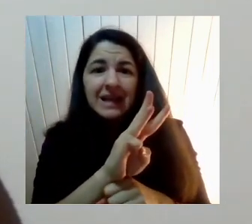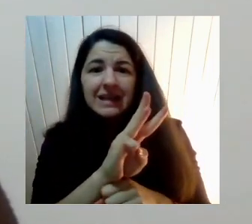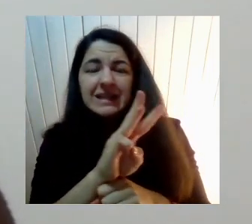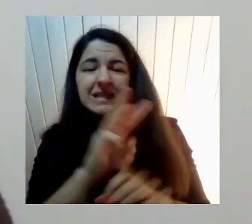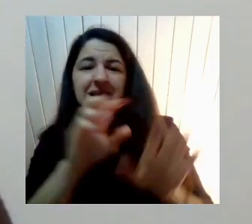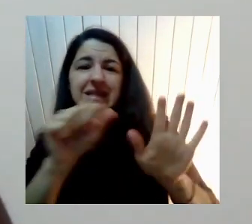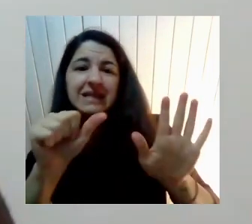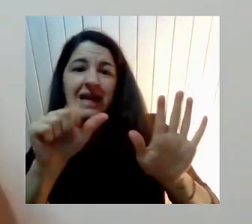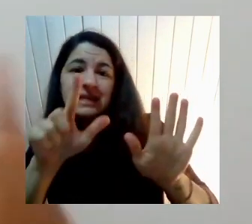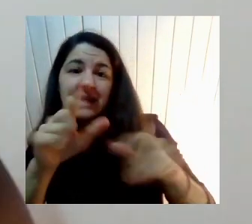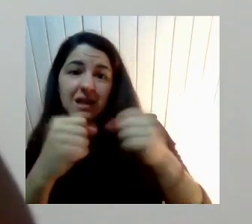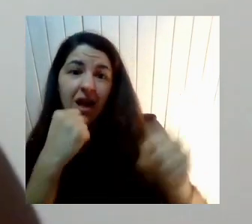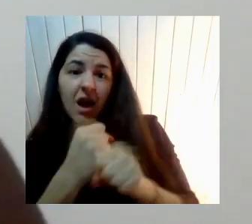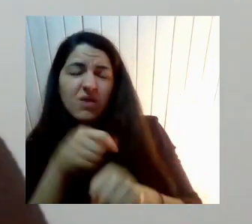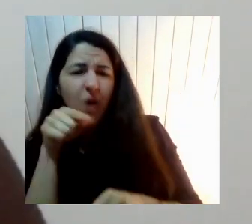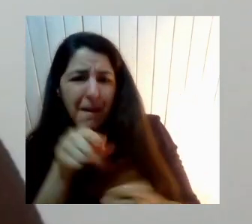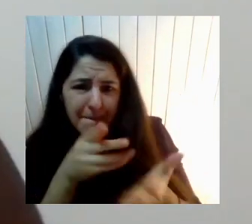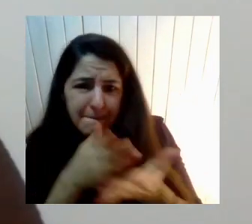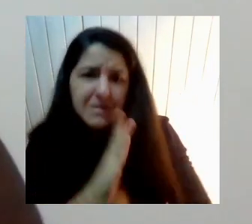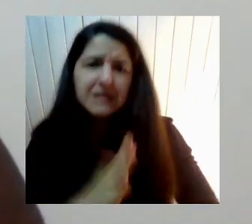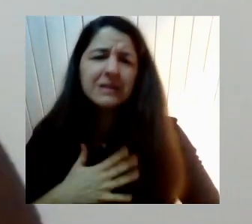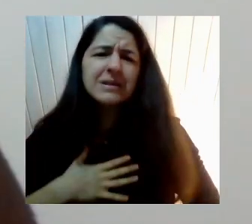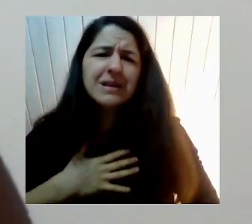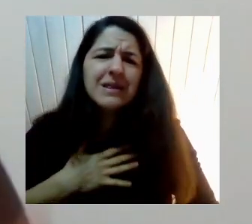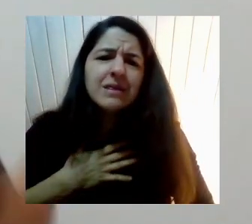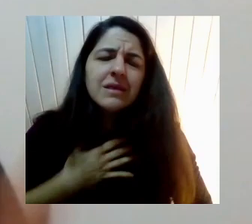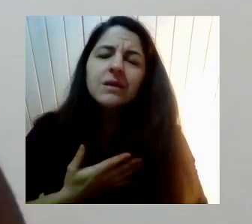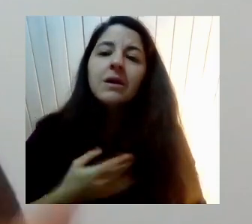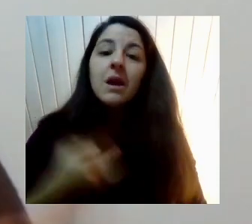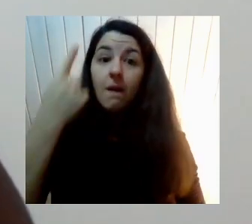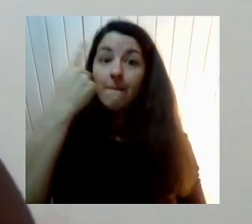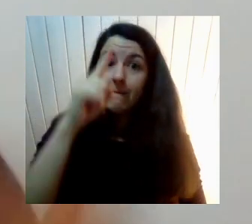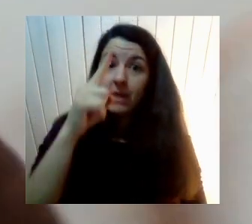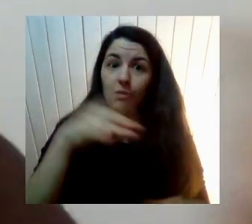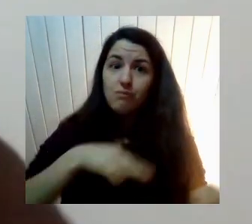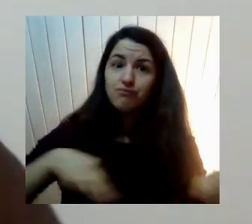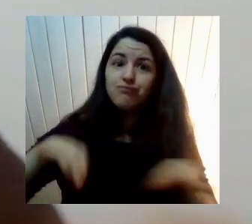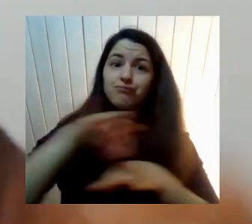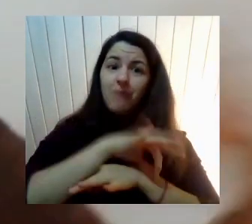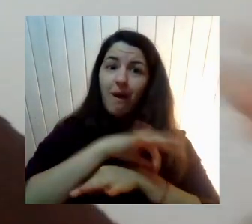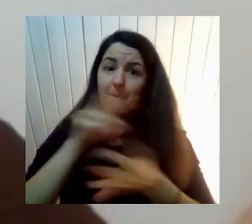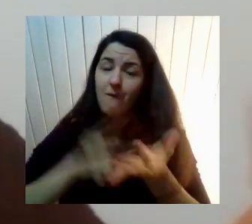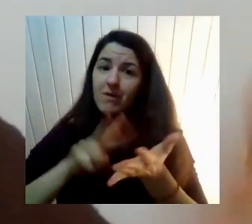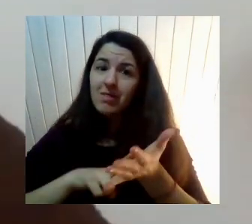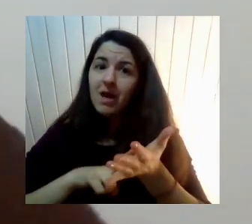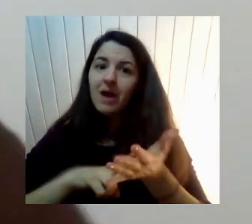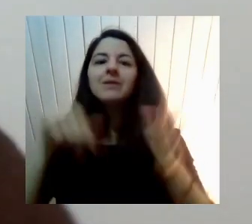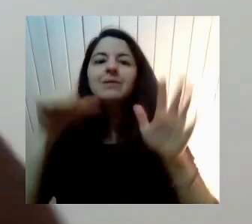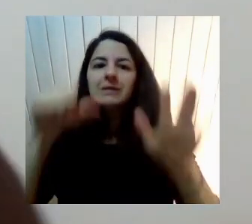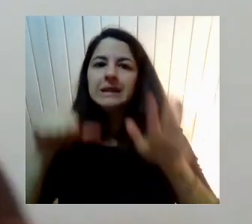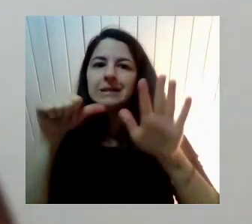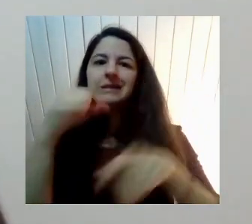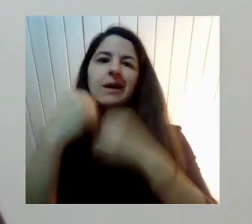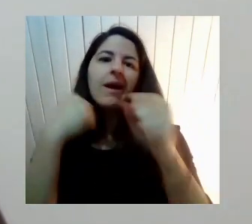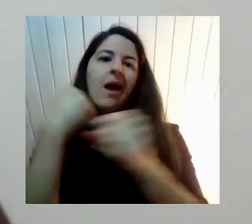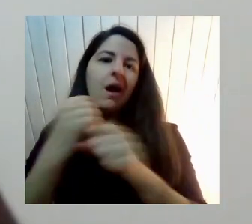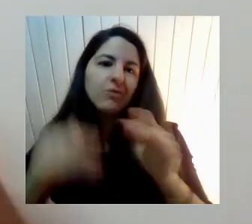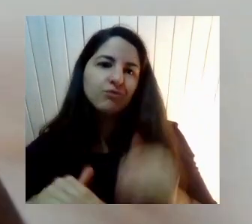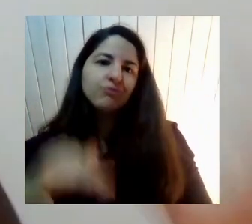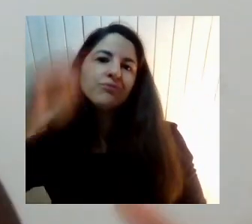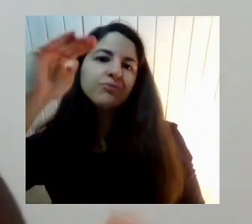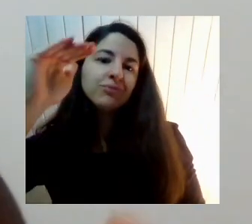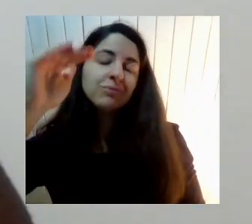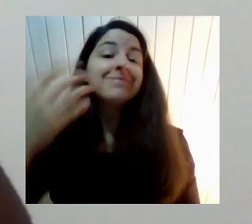años Pero cuando logran Hacer su transición En general Es cuando tienen 16 años en adelante O cuando son adultos Y adultas Nosotros vivíamos